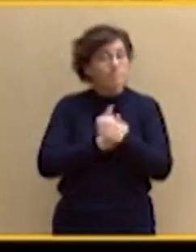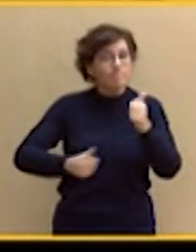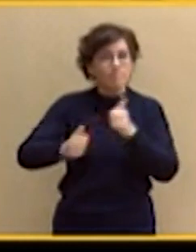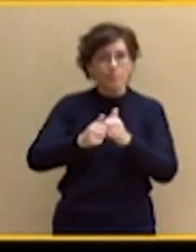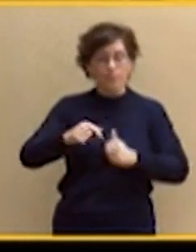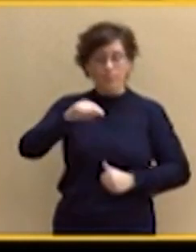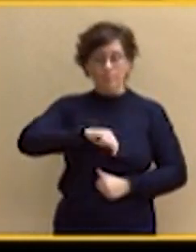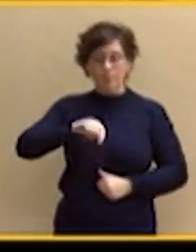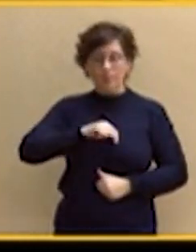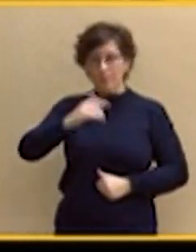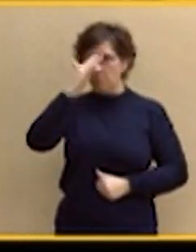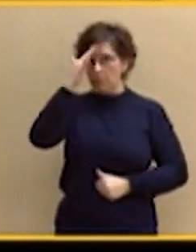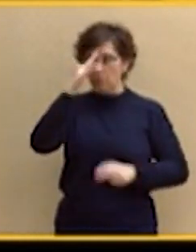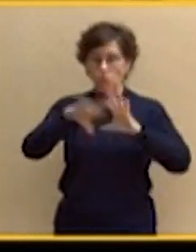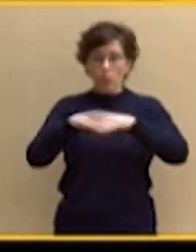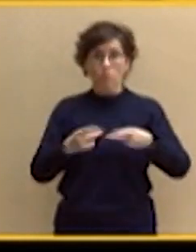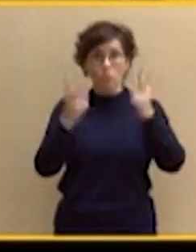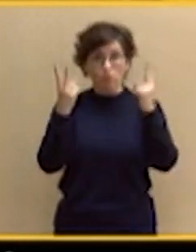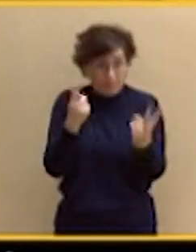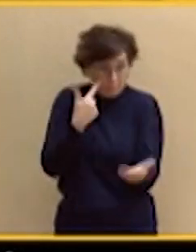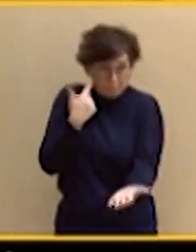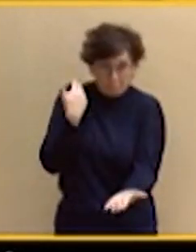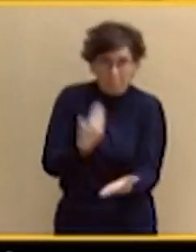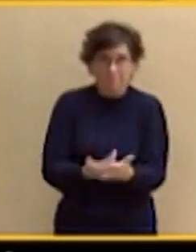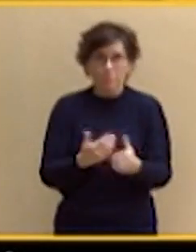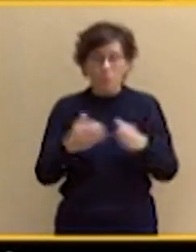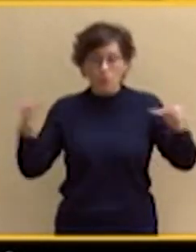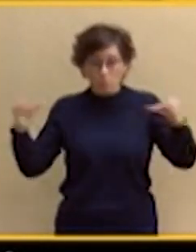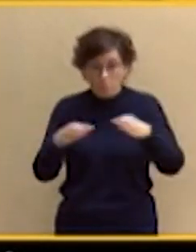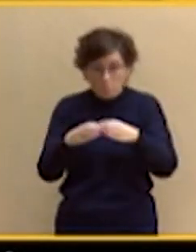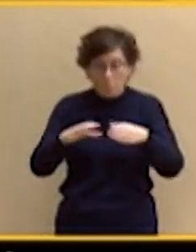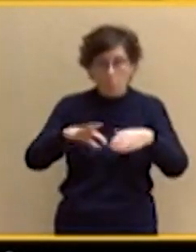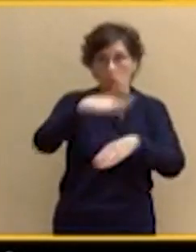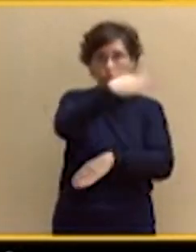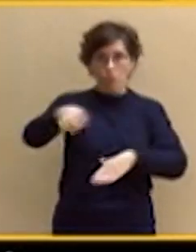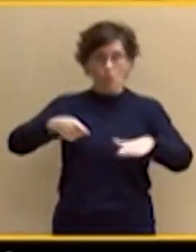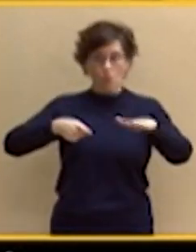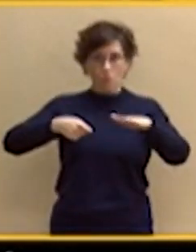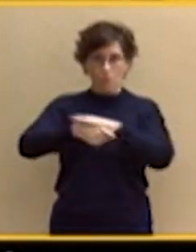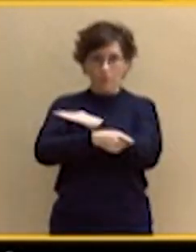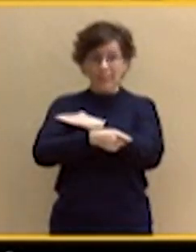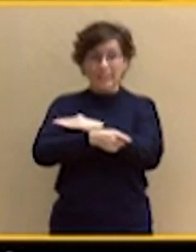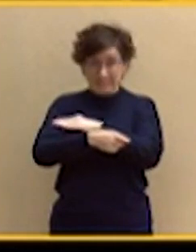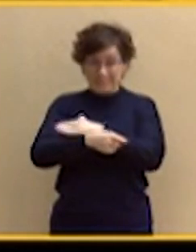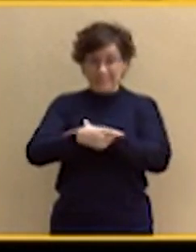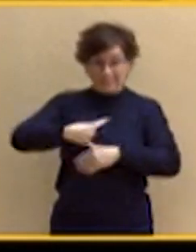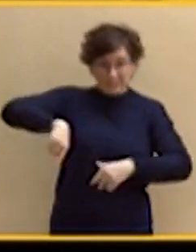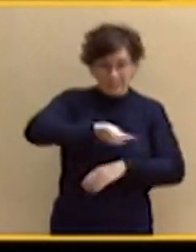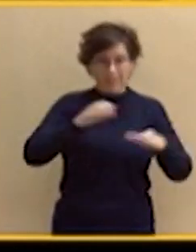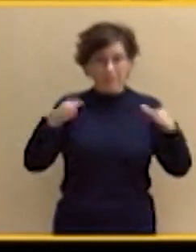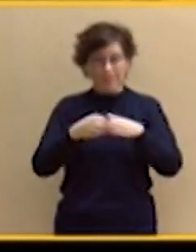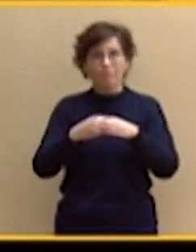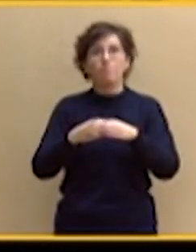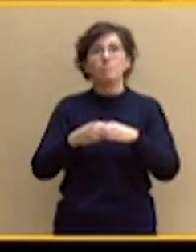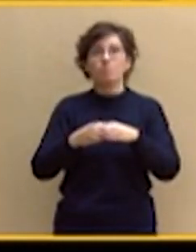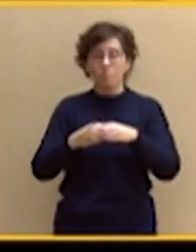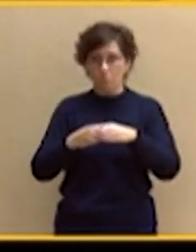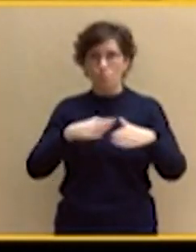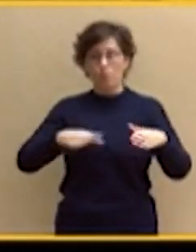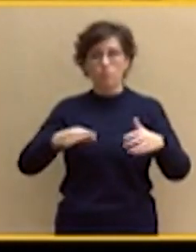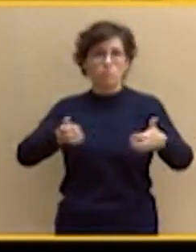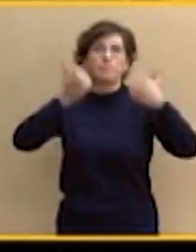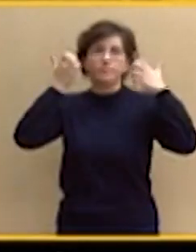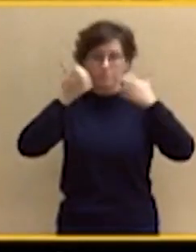cristalizado en la moción de censura y en ese bloque heterogéneo que conseguimos lanzar hacia adelante un proyecto de esperanza.